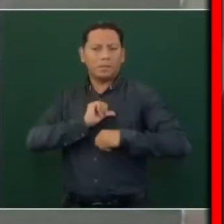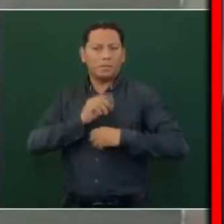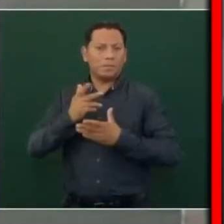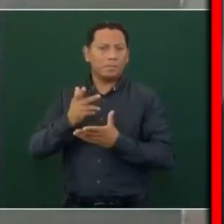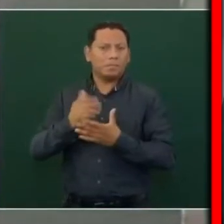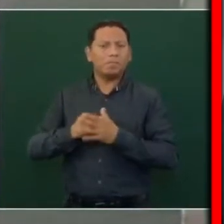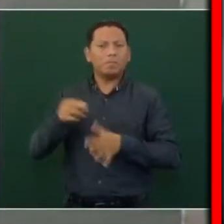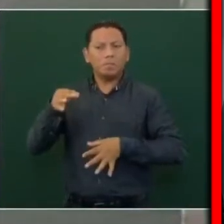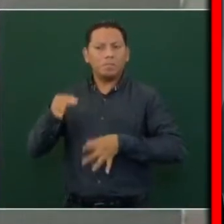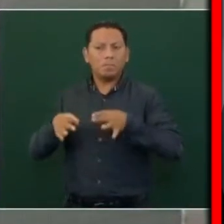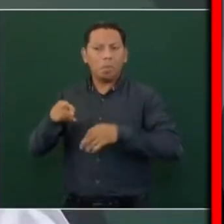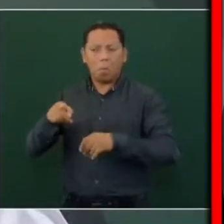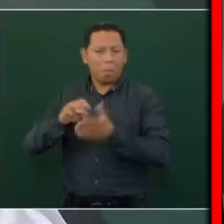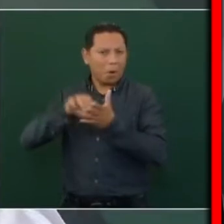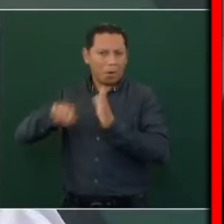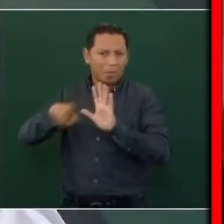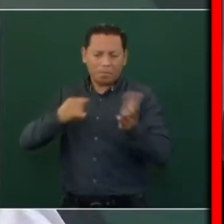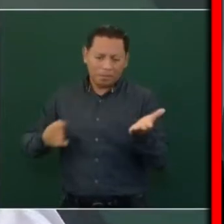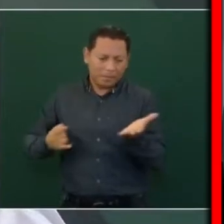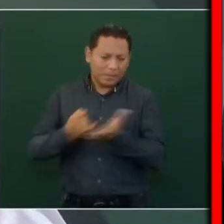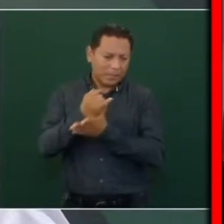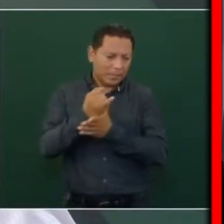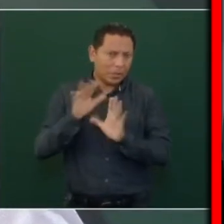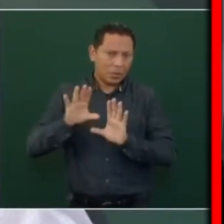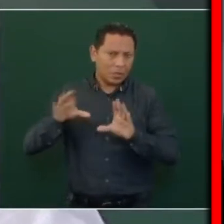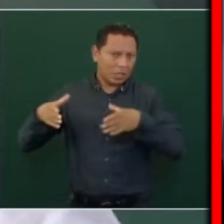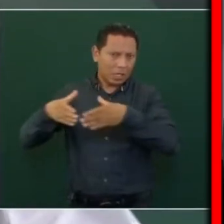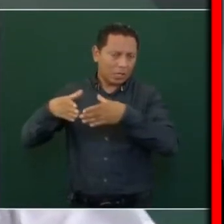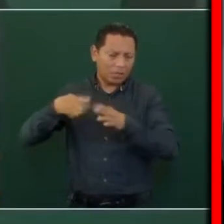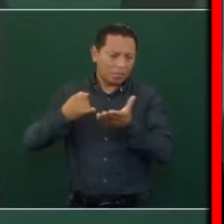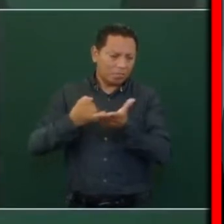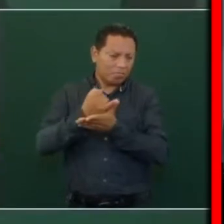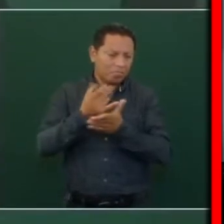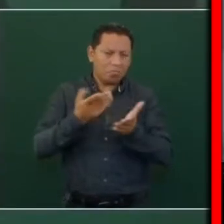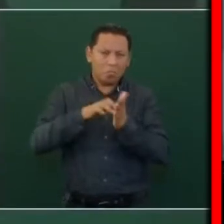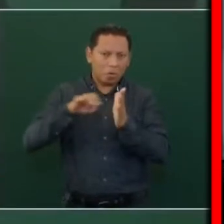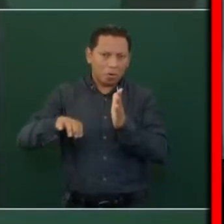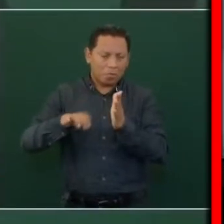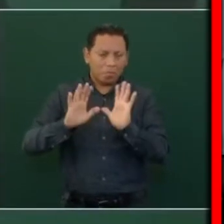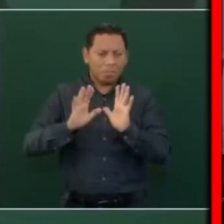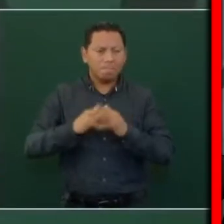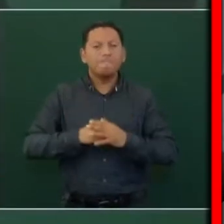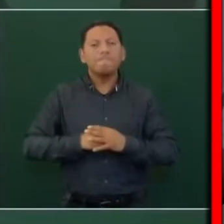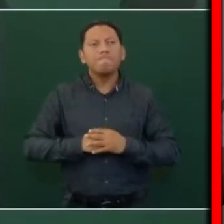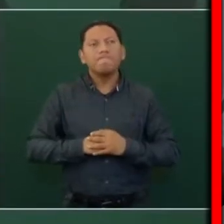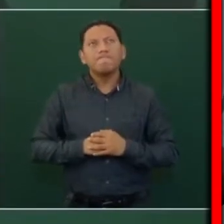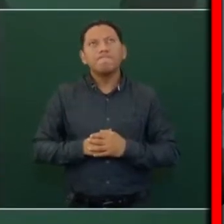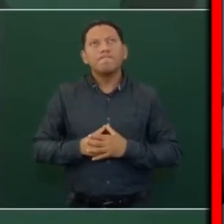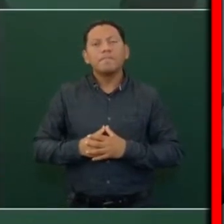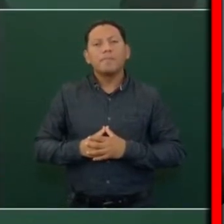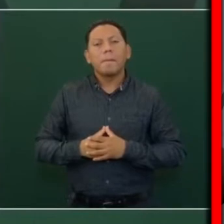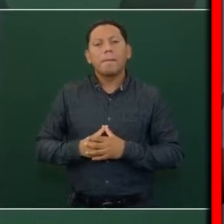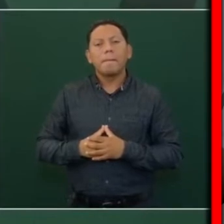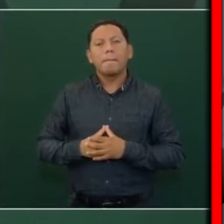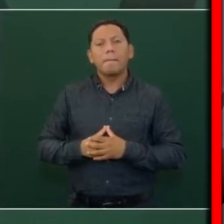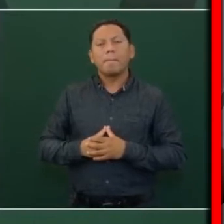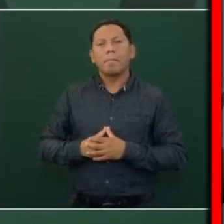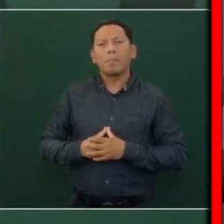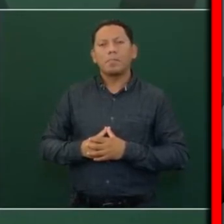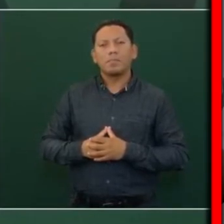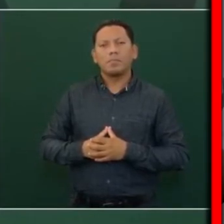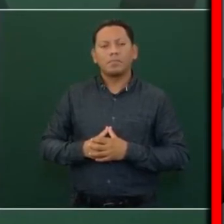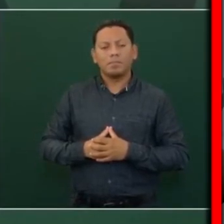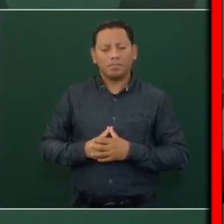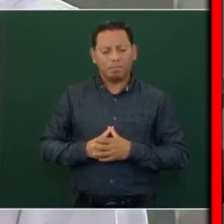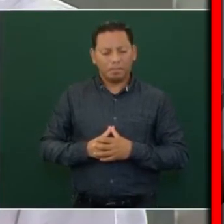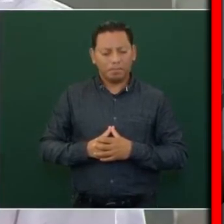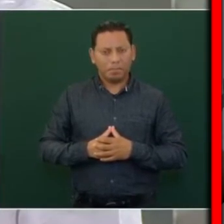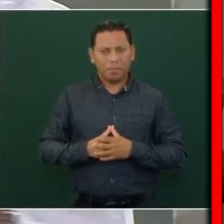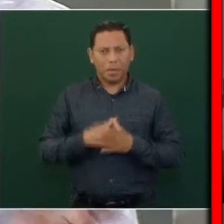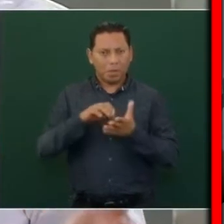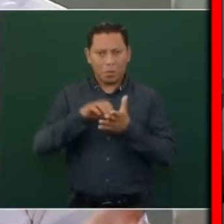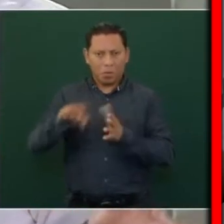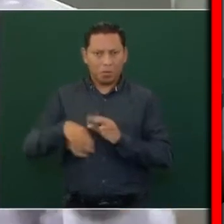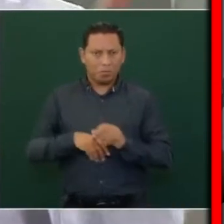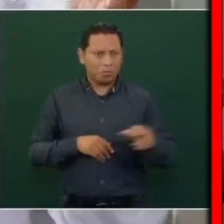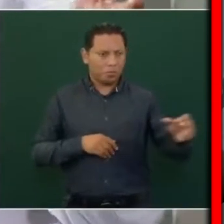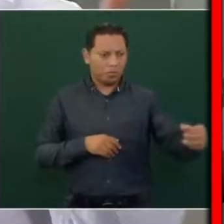enjuiciar